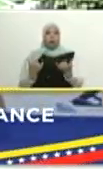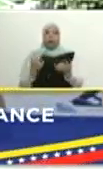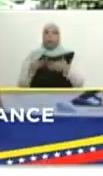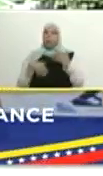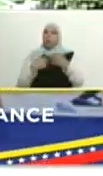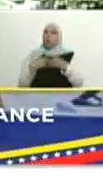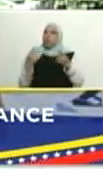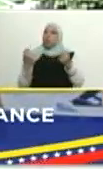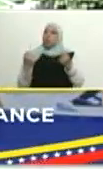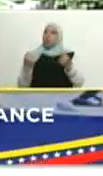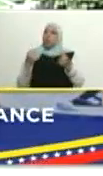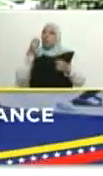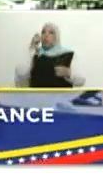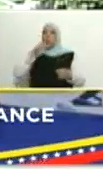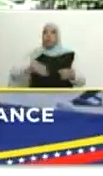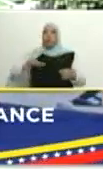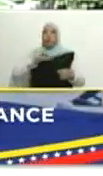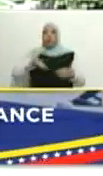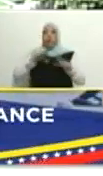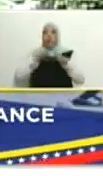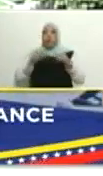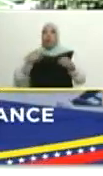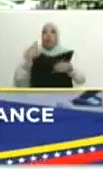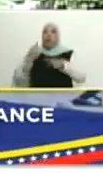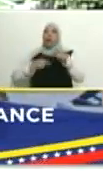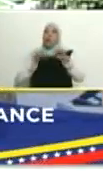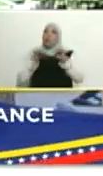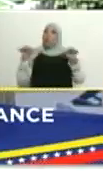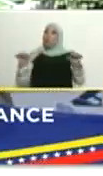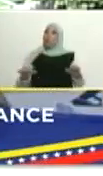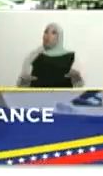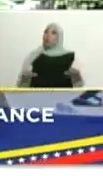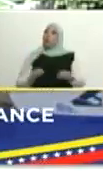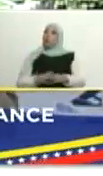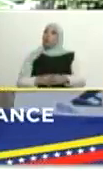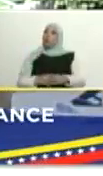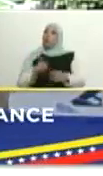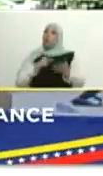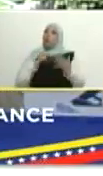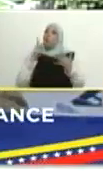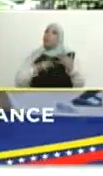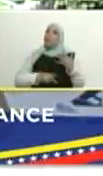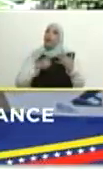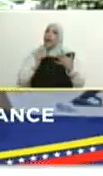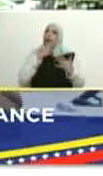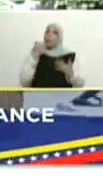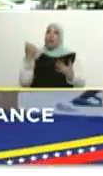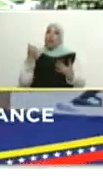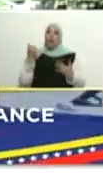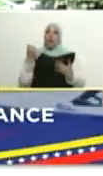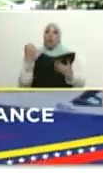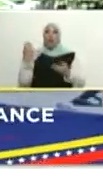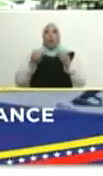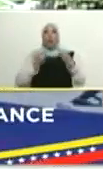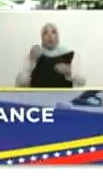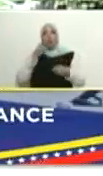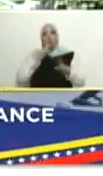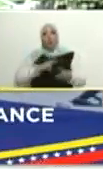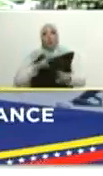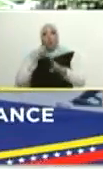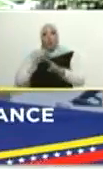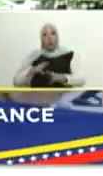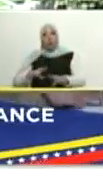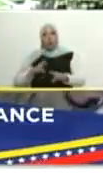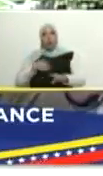inversión privada y pública a todos los sectores. Tenemos el plan, tenemos la estrategia, tenemos resultados ya